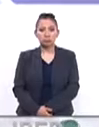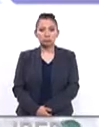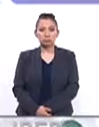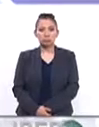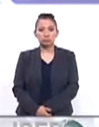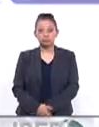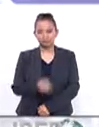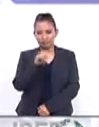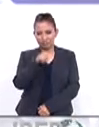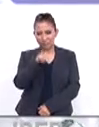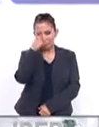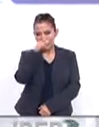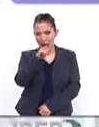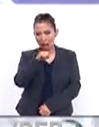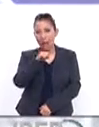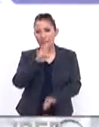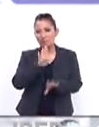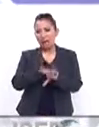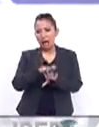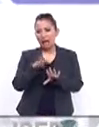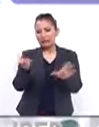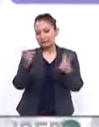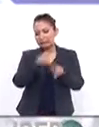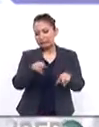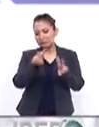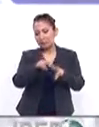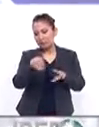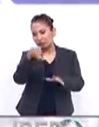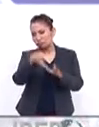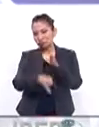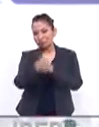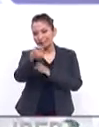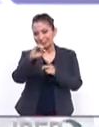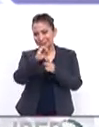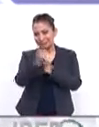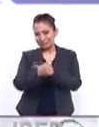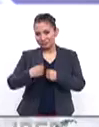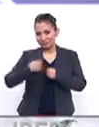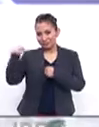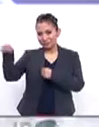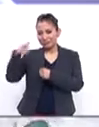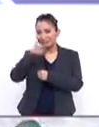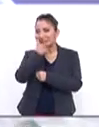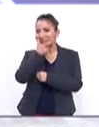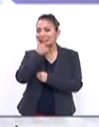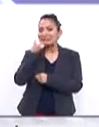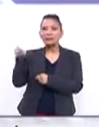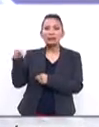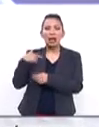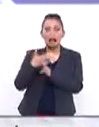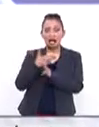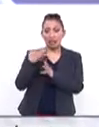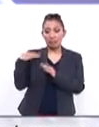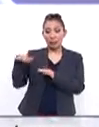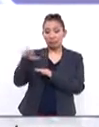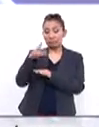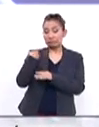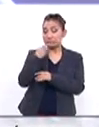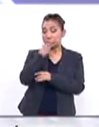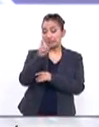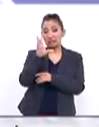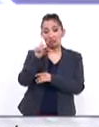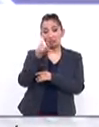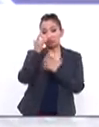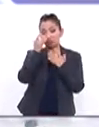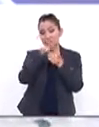Y precisamente para analizar un poco más a fondo esta situación que se vive en el Reino Unido ante el inminente